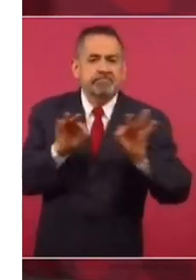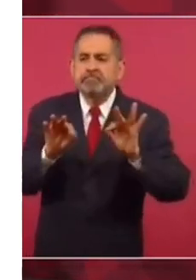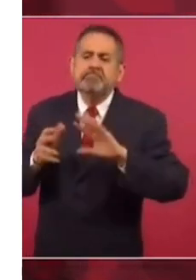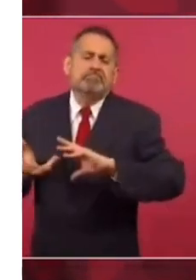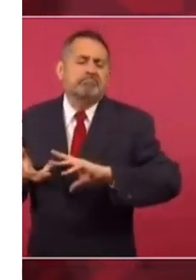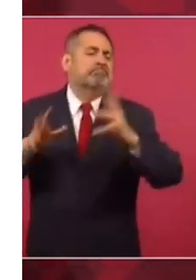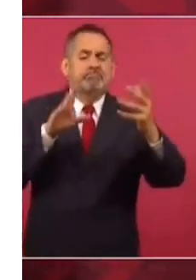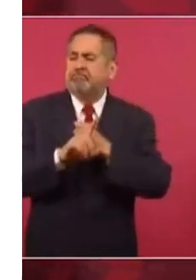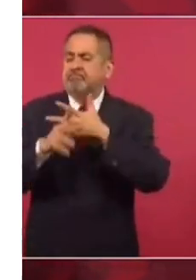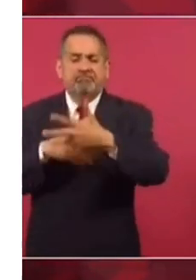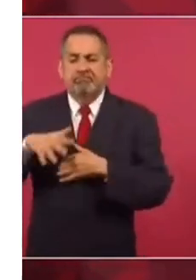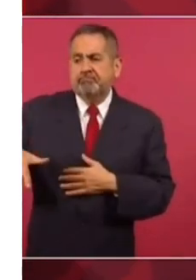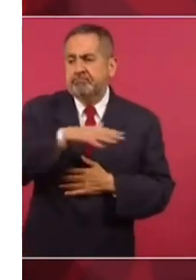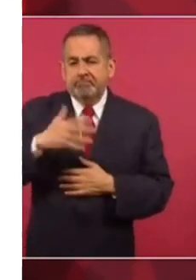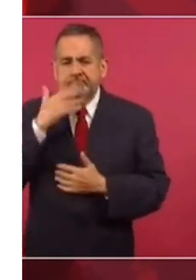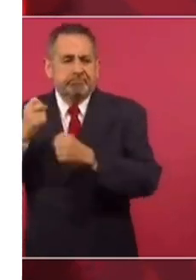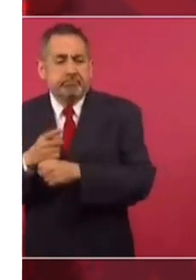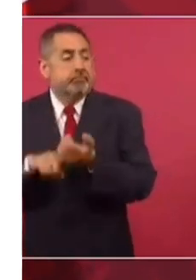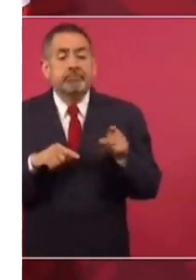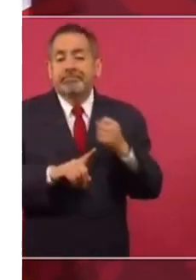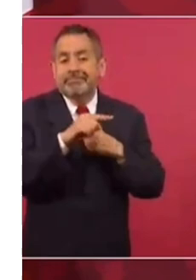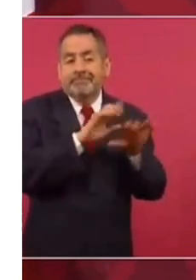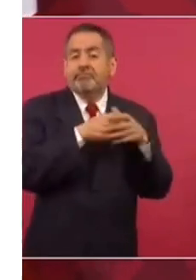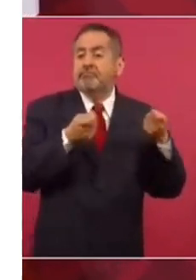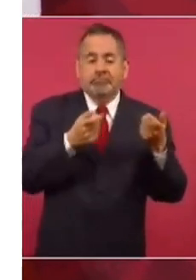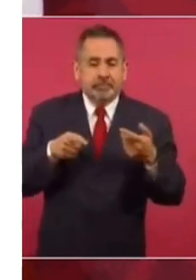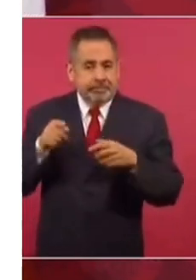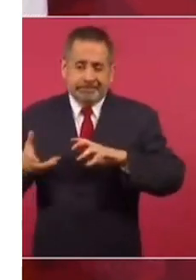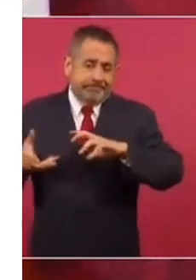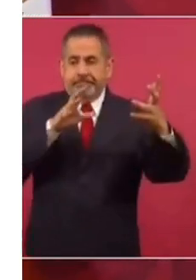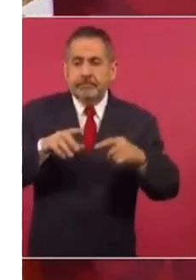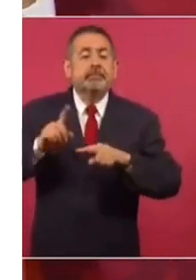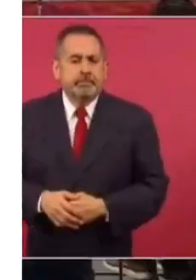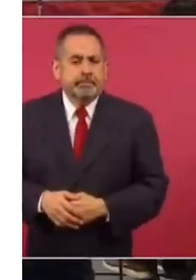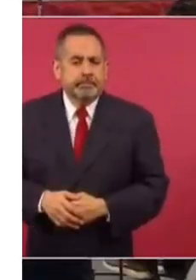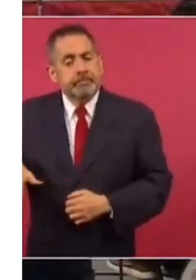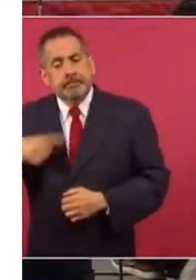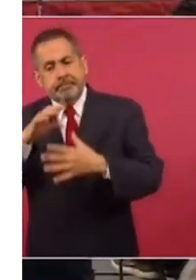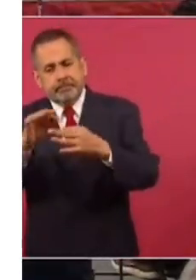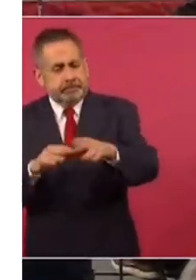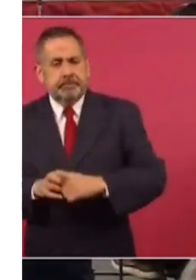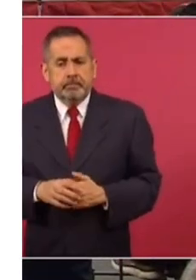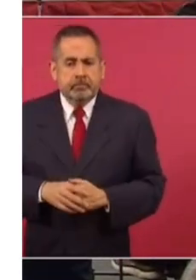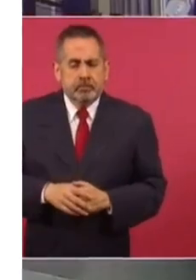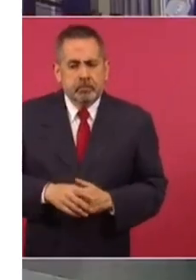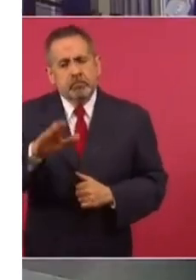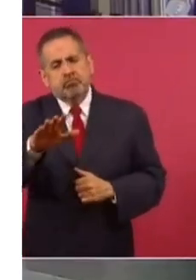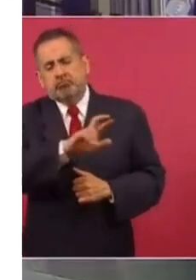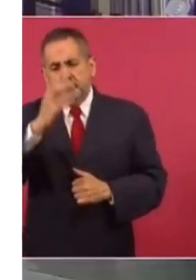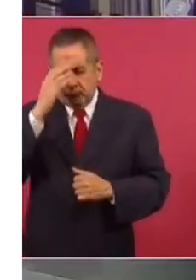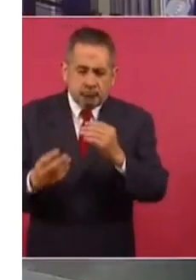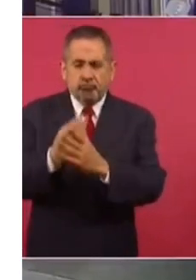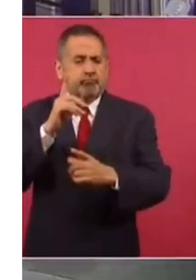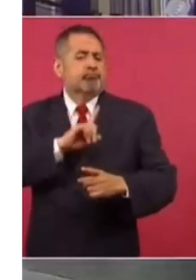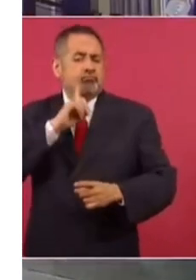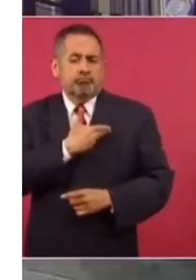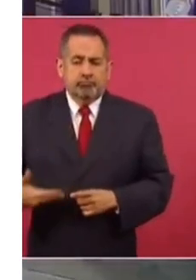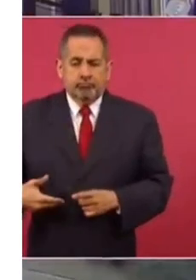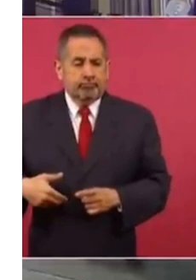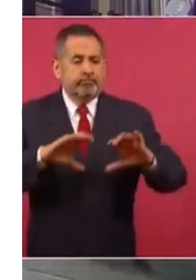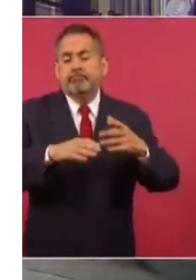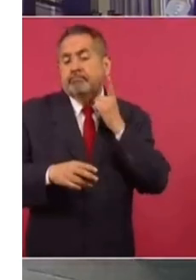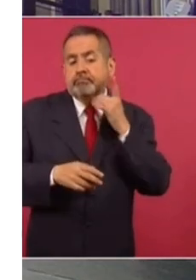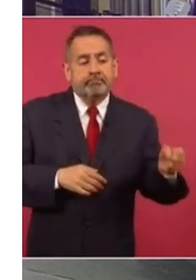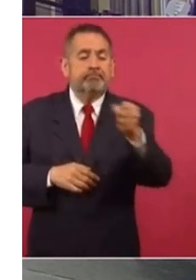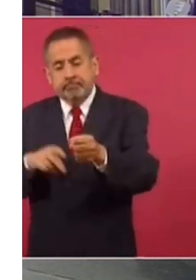toda esta inestabilidad que perjudica a los pueblos. ¿Entonces no hay reconocimiento a la presidenta que ha nombrado al Congreso de Perú, Dina Boluarte?